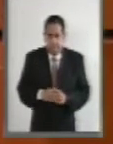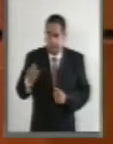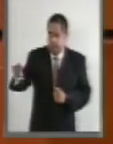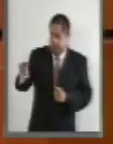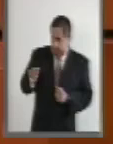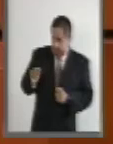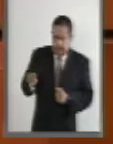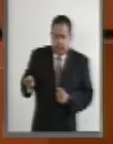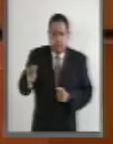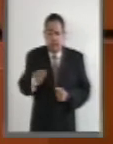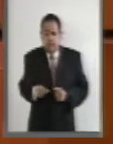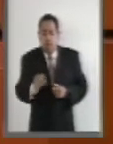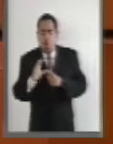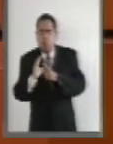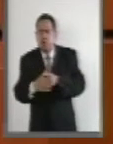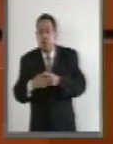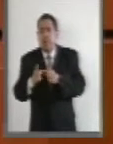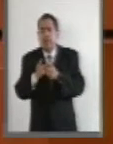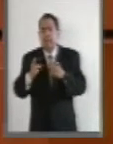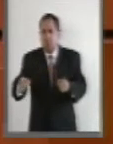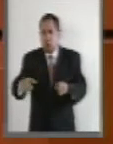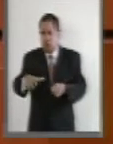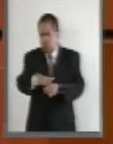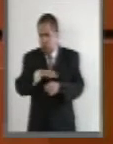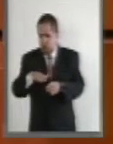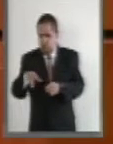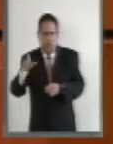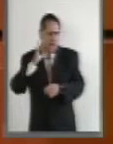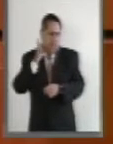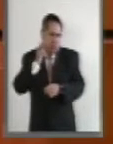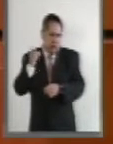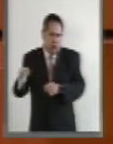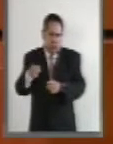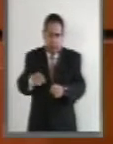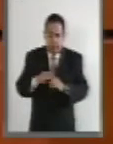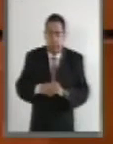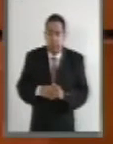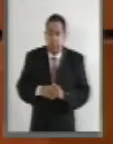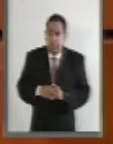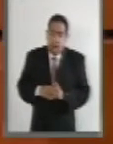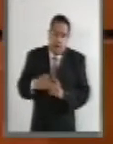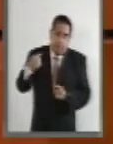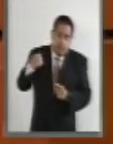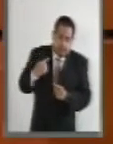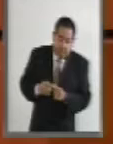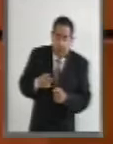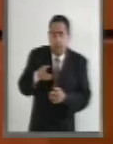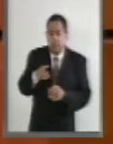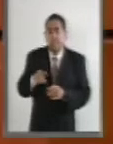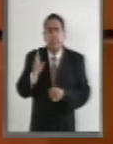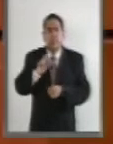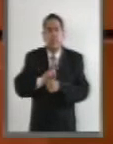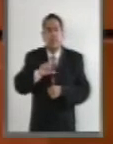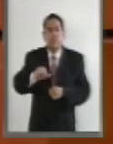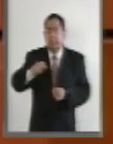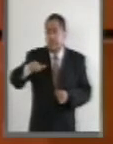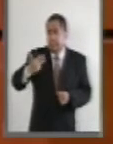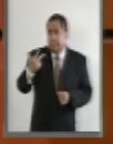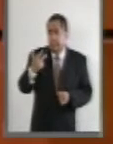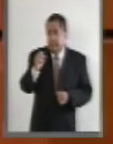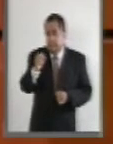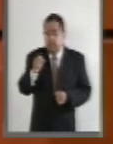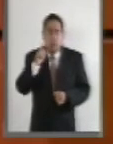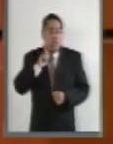a la Comisión de Desarrollo Urbano y Ordenamiento Territorial. Al tiempo, en la sesión del 13 de septiembre, la